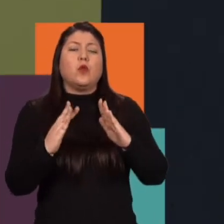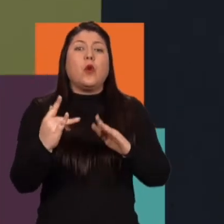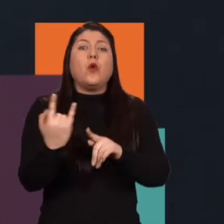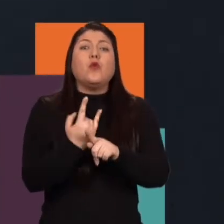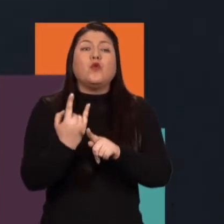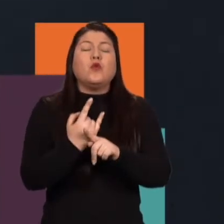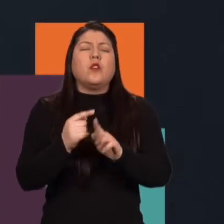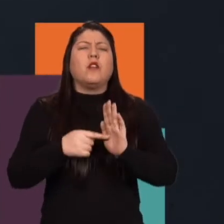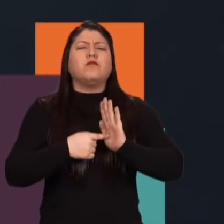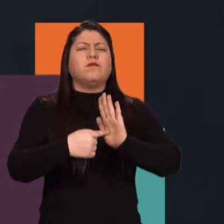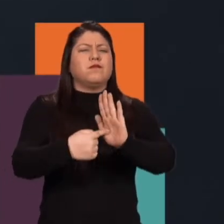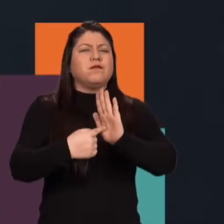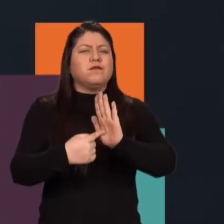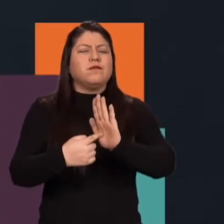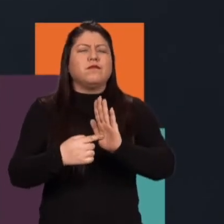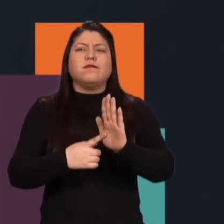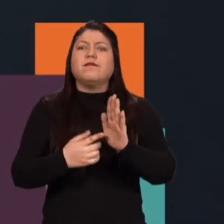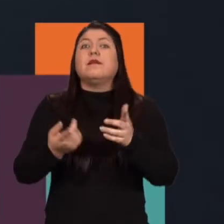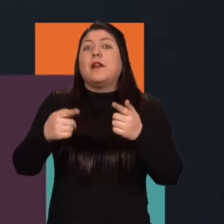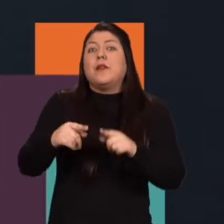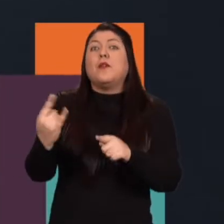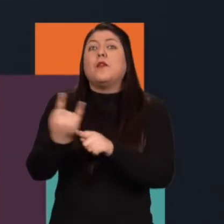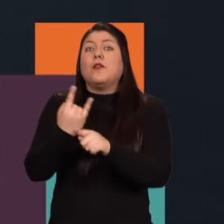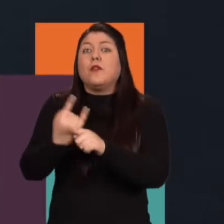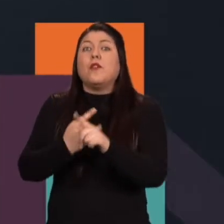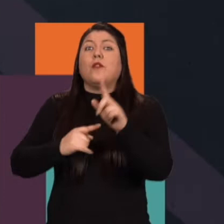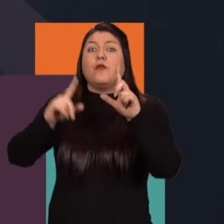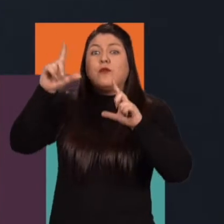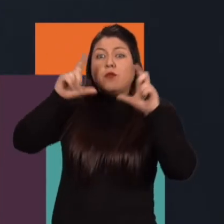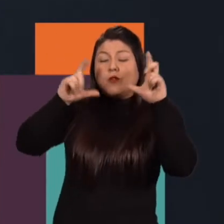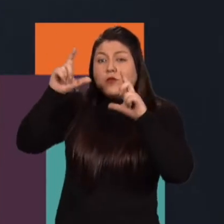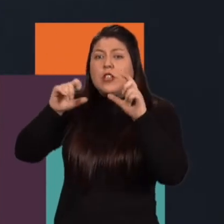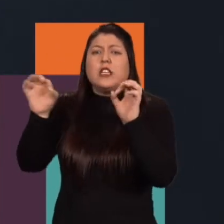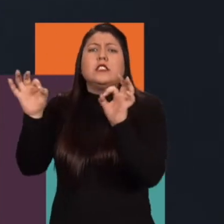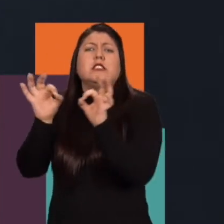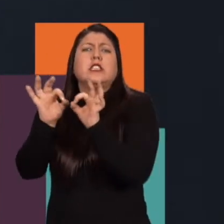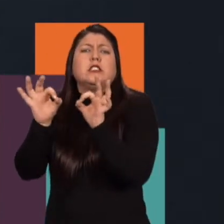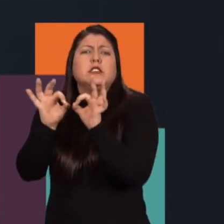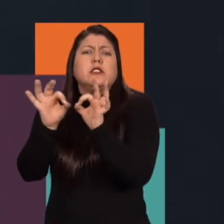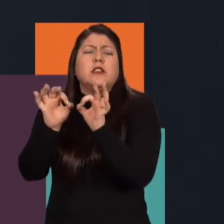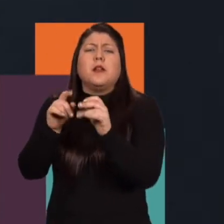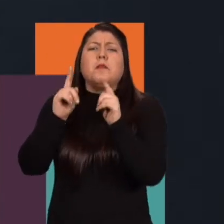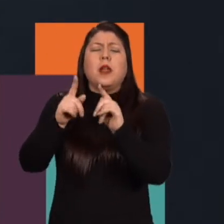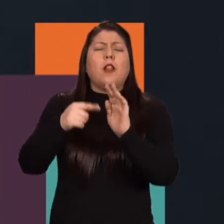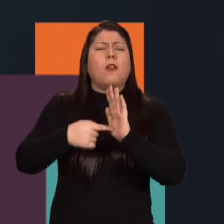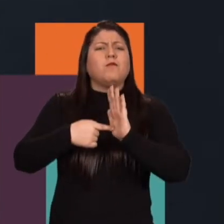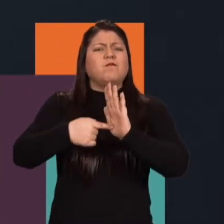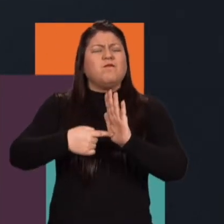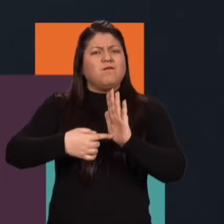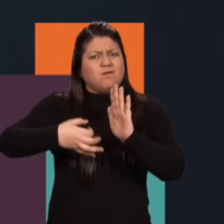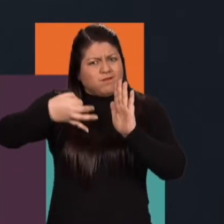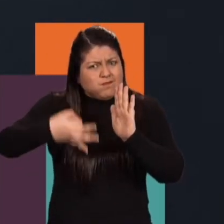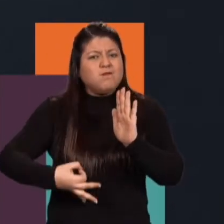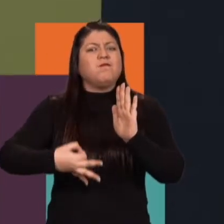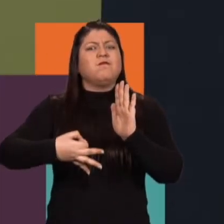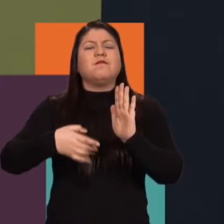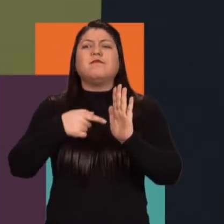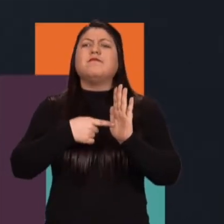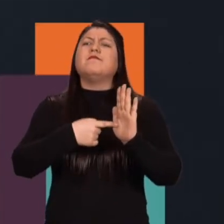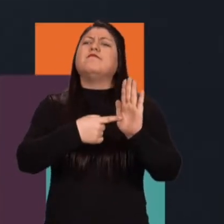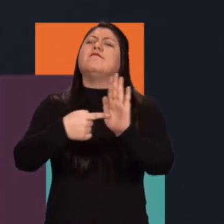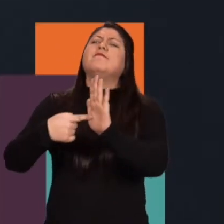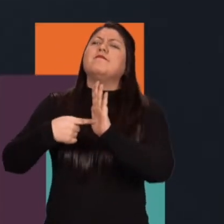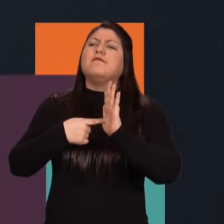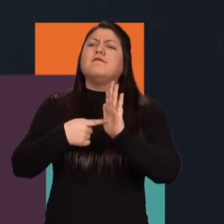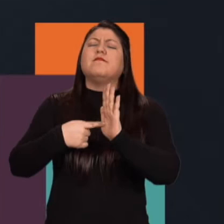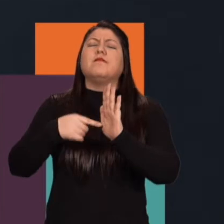se quiere dar para exponerlo y fotografiarlo y comunicarlo de una forma sencilla pero contundente, dejando a un lado la